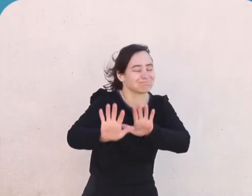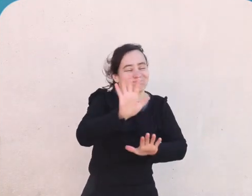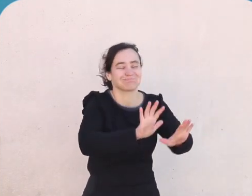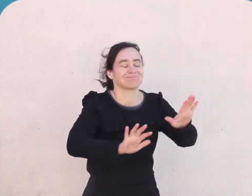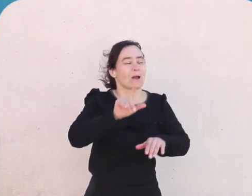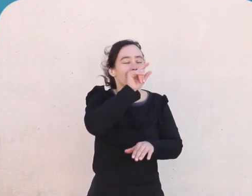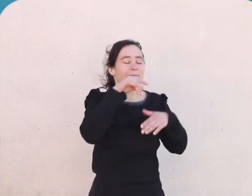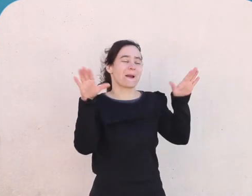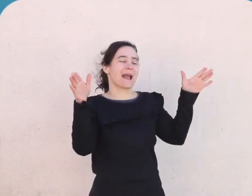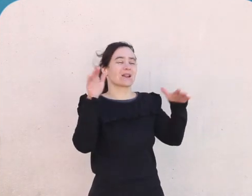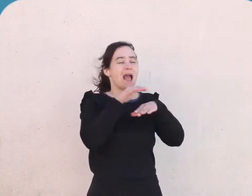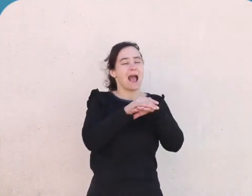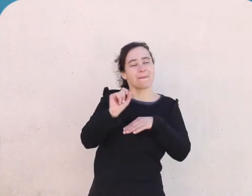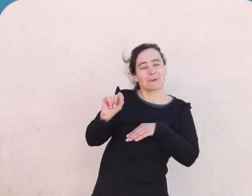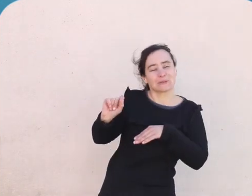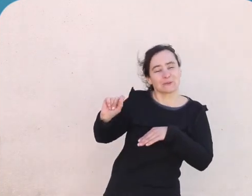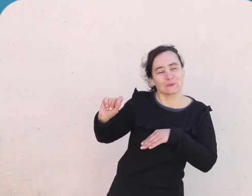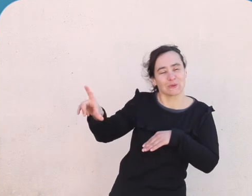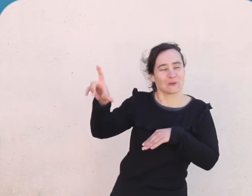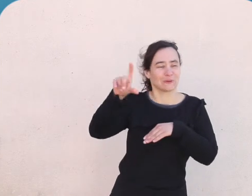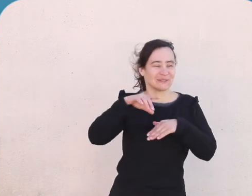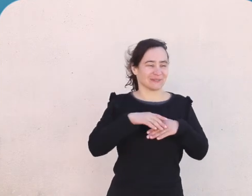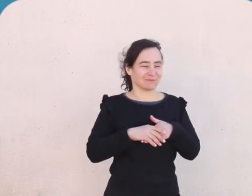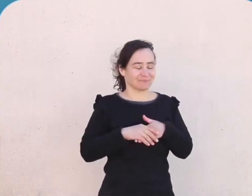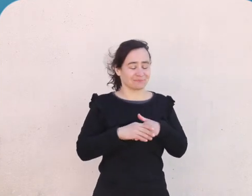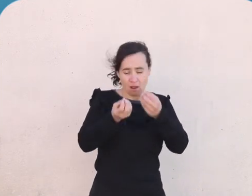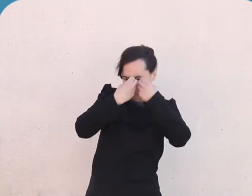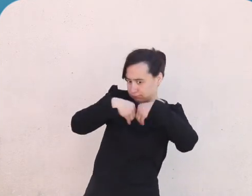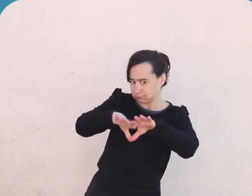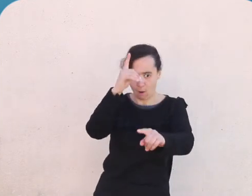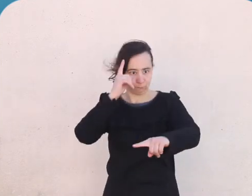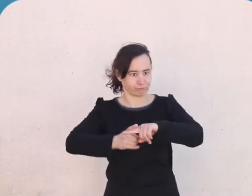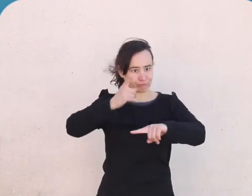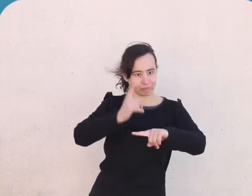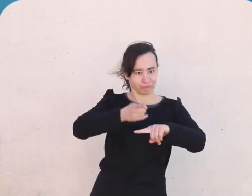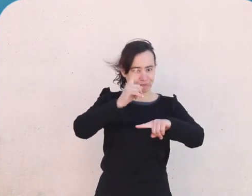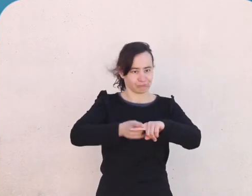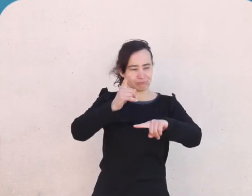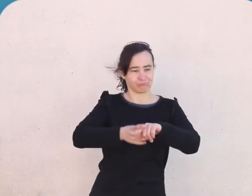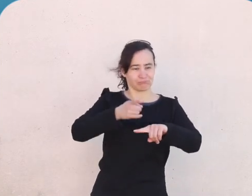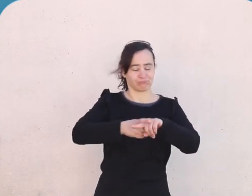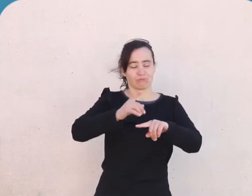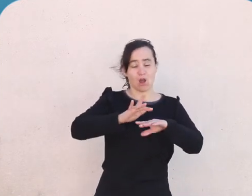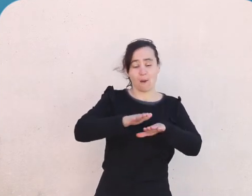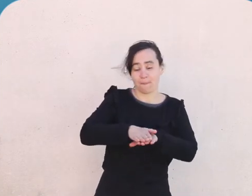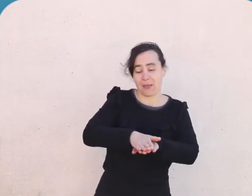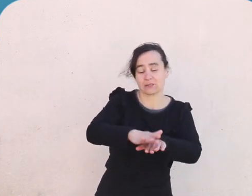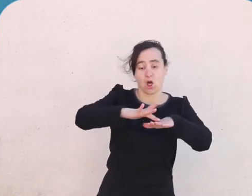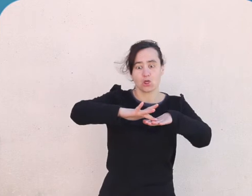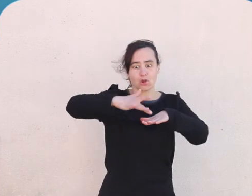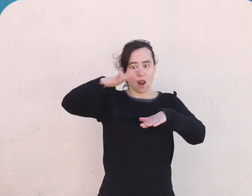caracoles, que sus amigos, los cardenales, le ayudaron a confeccionar. La fiesta